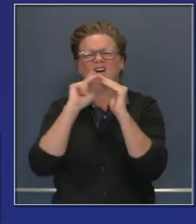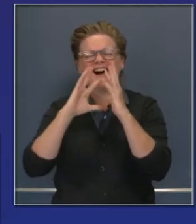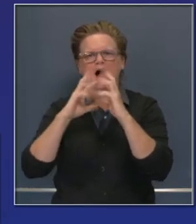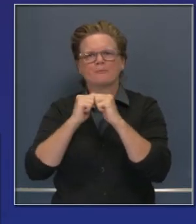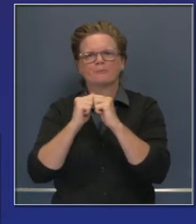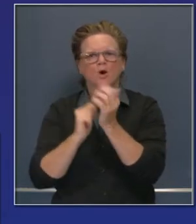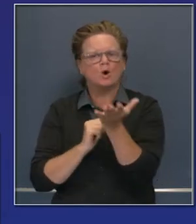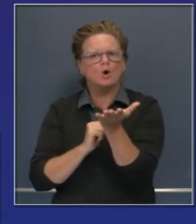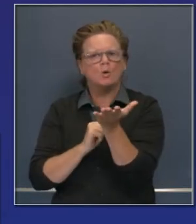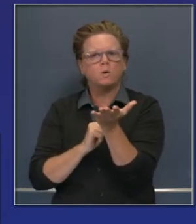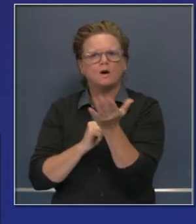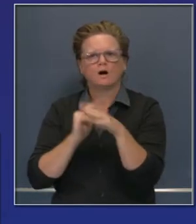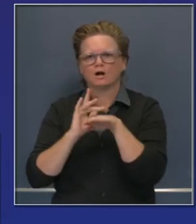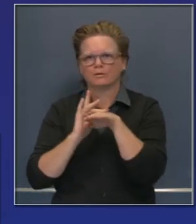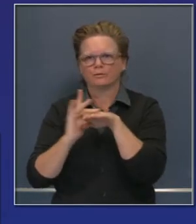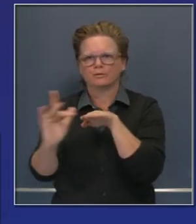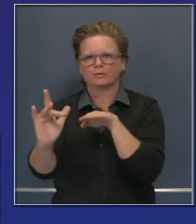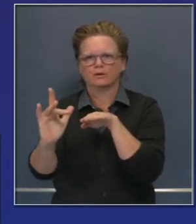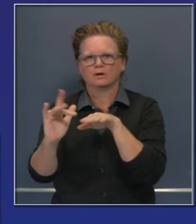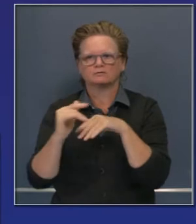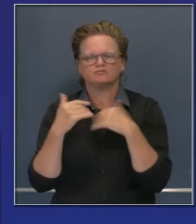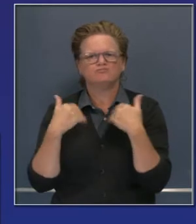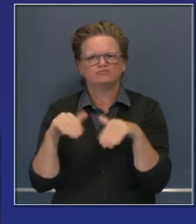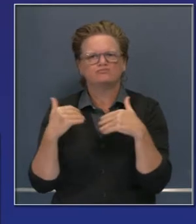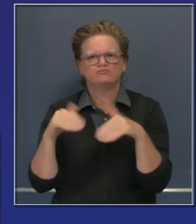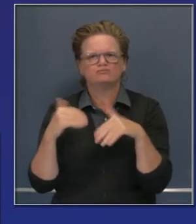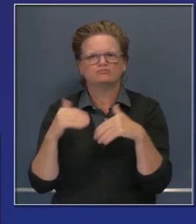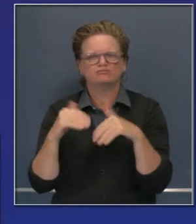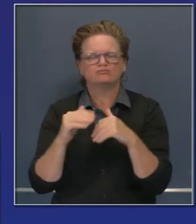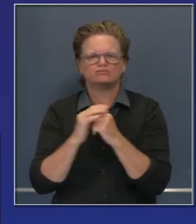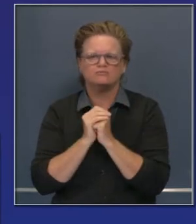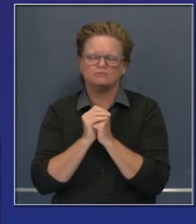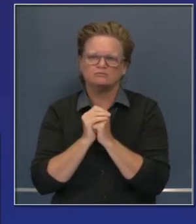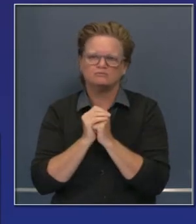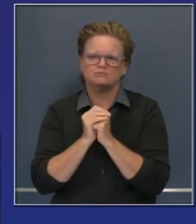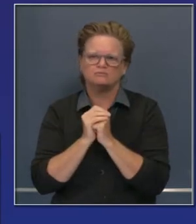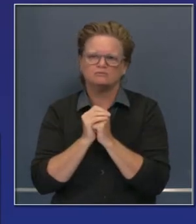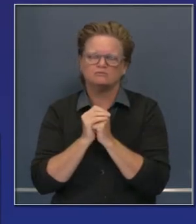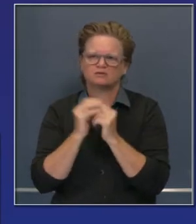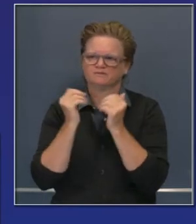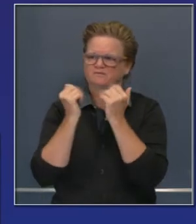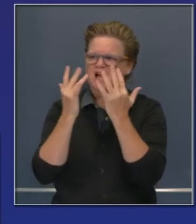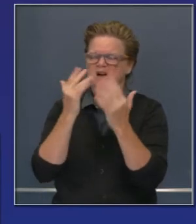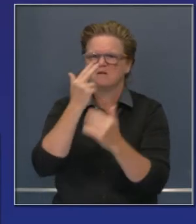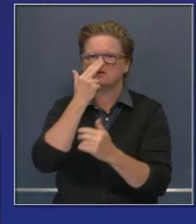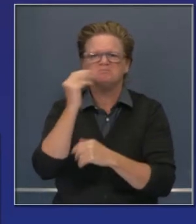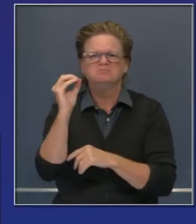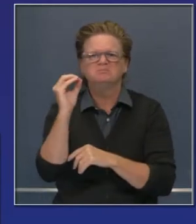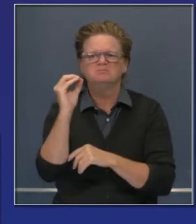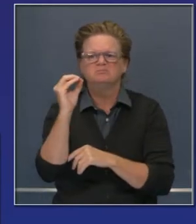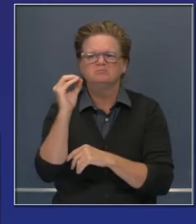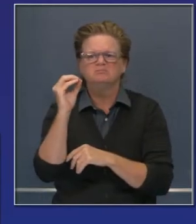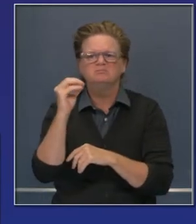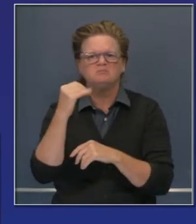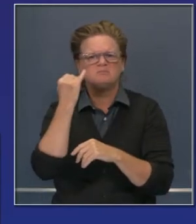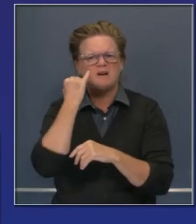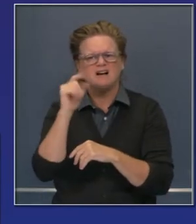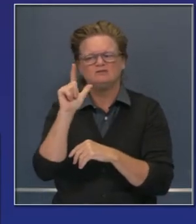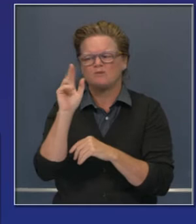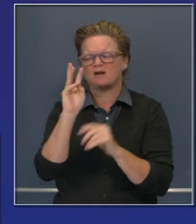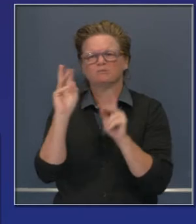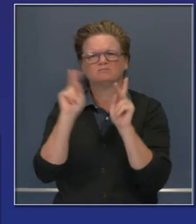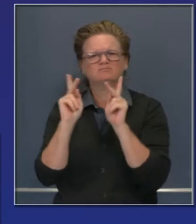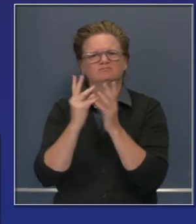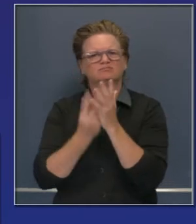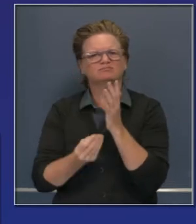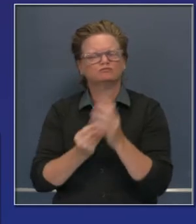si incluyéramos el número de estructuras que han sido impactadas directamente por los incendios, pero tristemente, 26 personas perdieron la vida